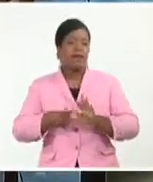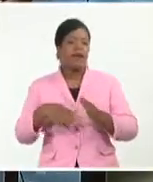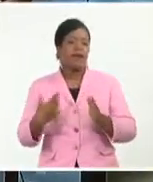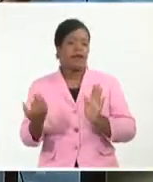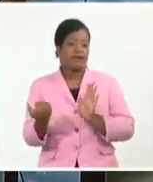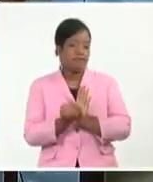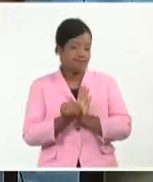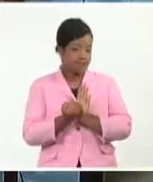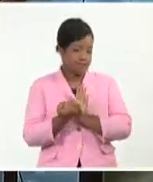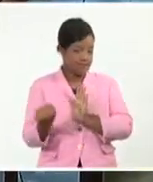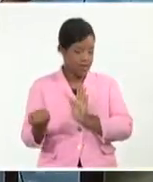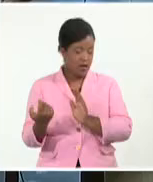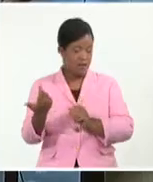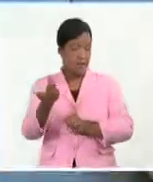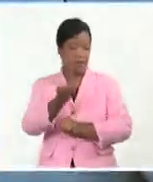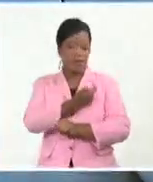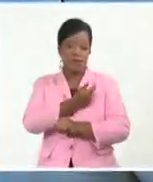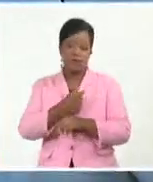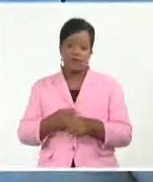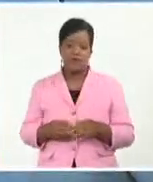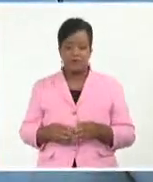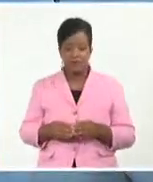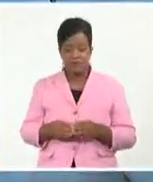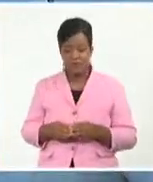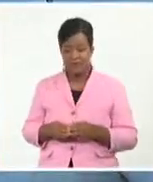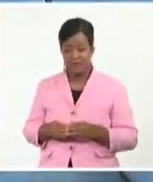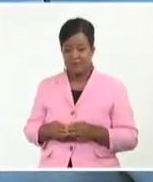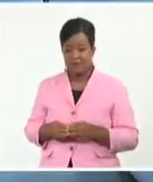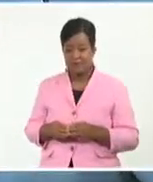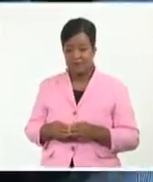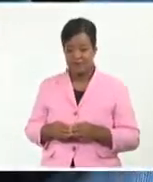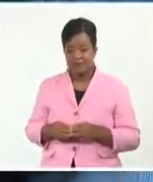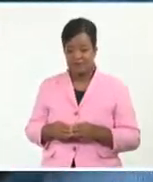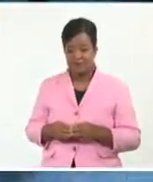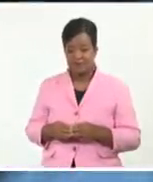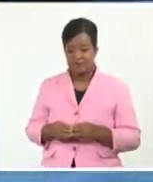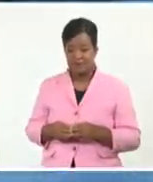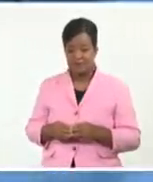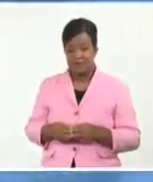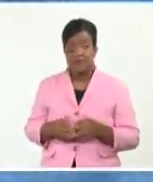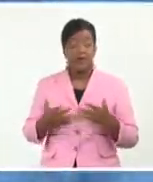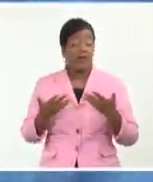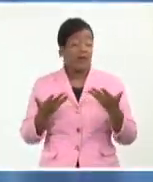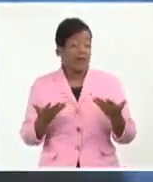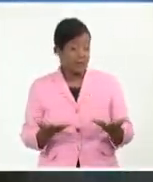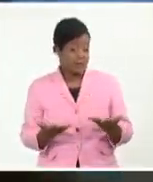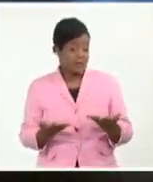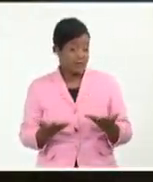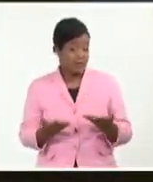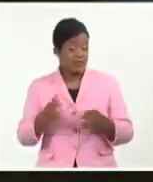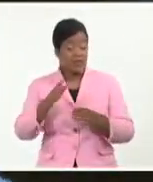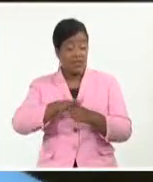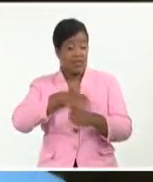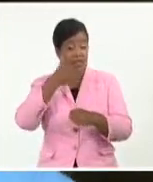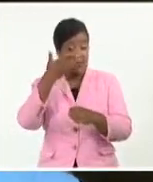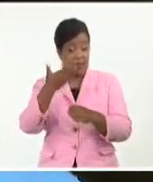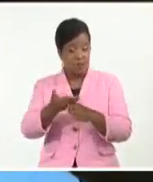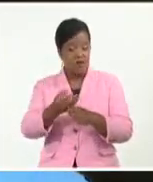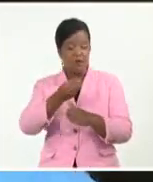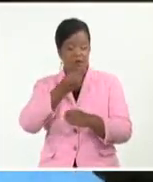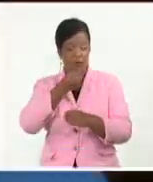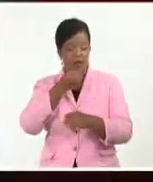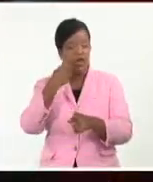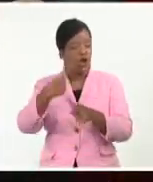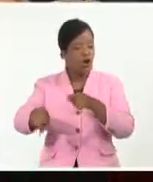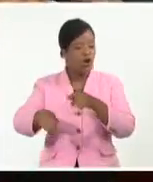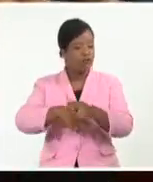definitivamente a los candidatos vacunales cubanos como vacunas. Entonces, solo entonces, la historia será otra.